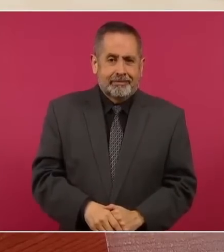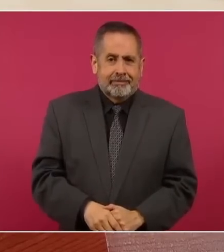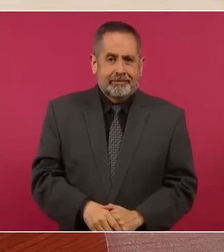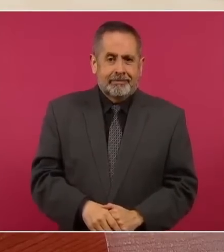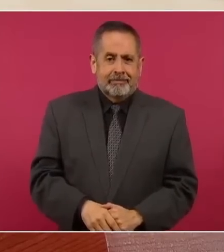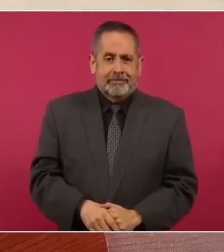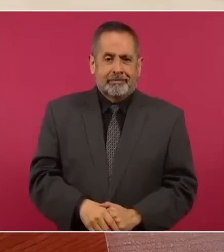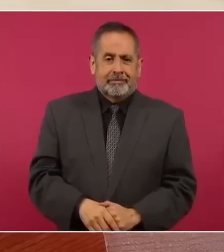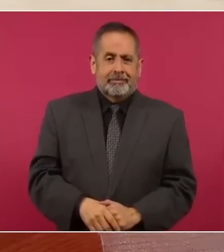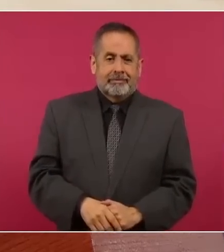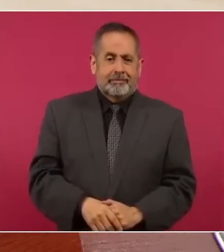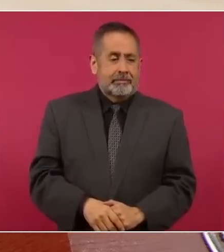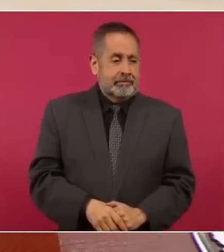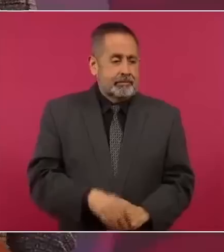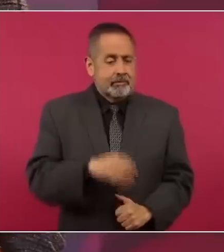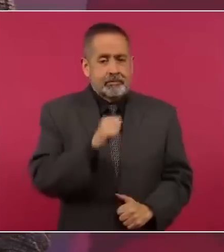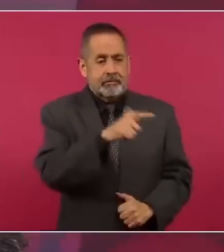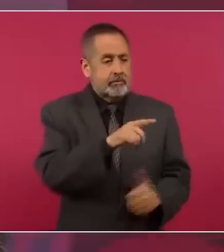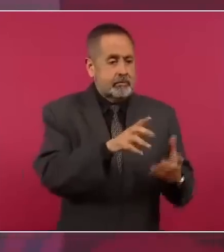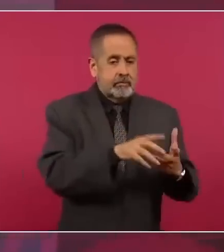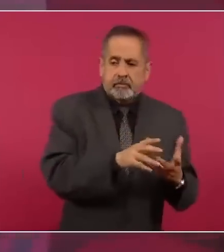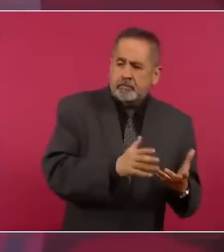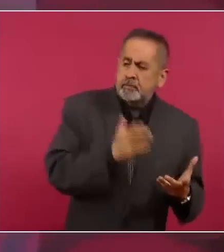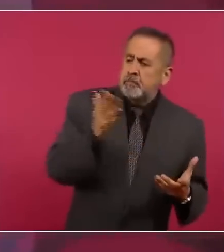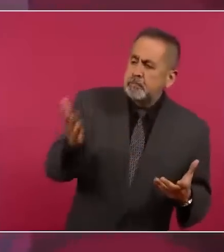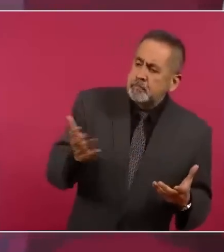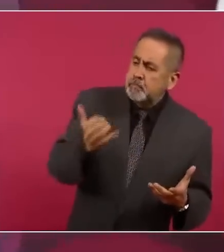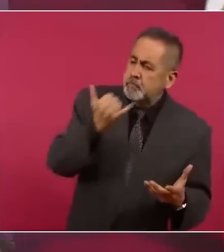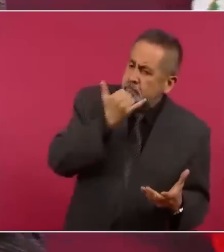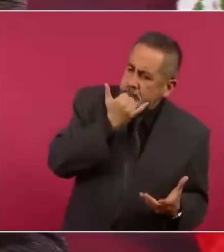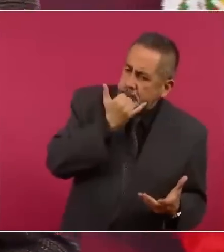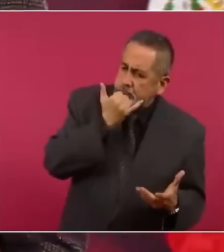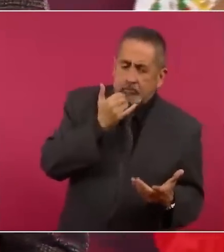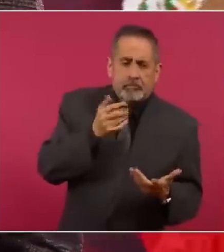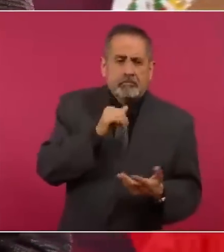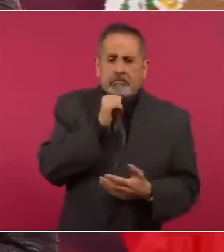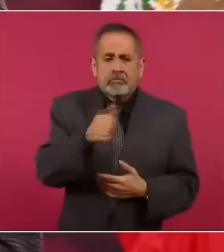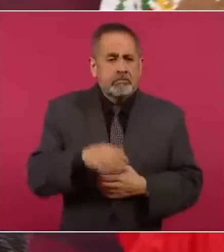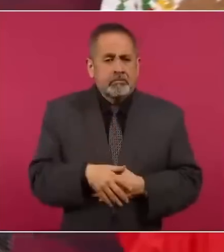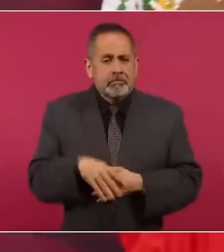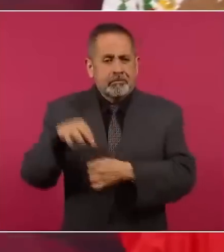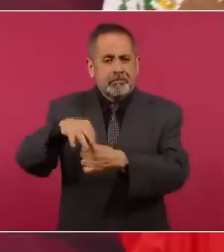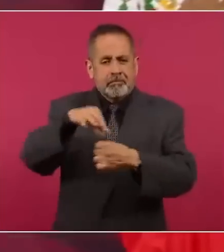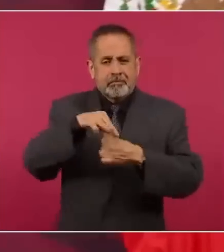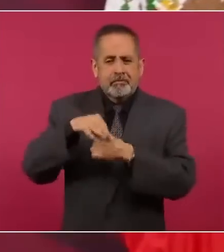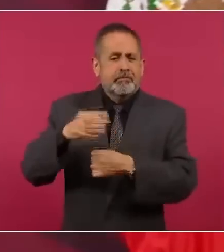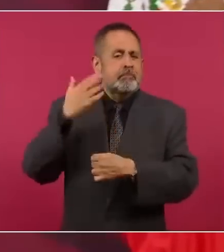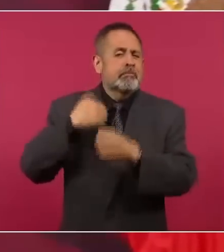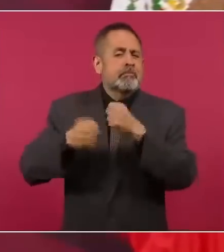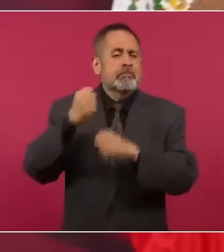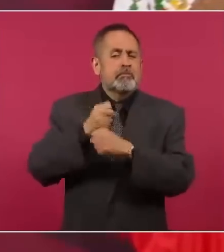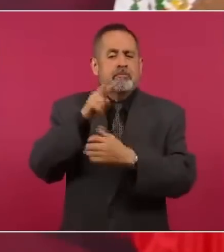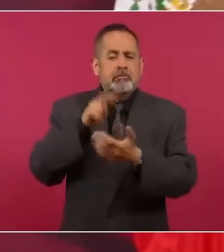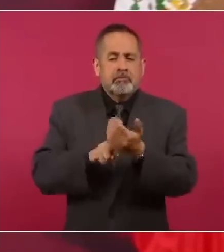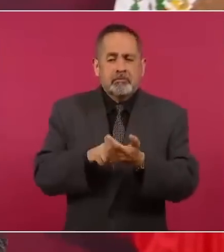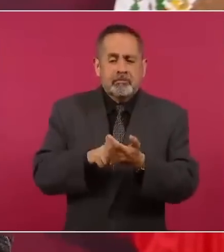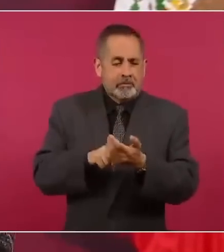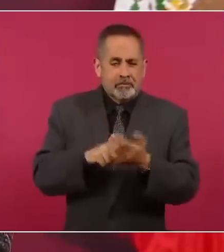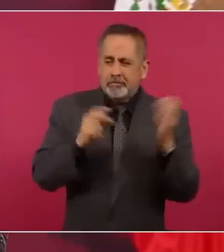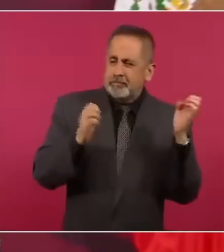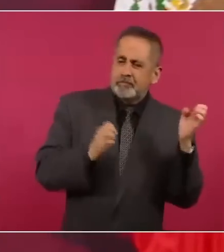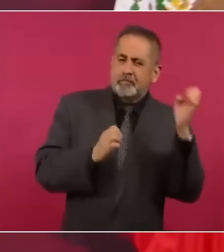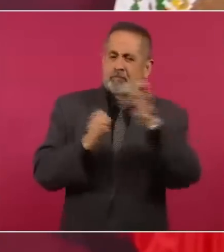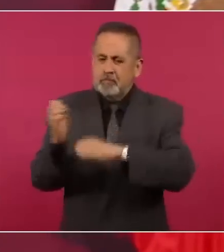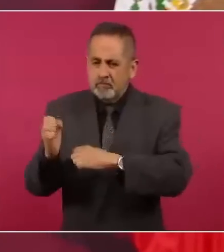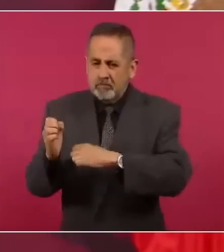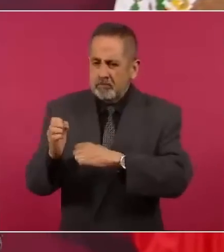Ni siquiera le ofrecieron disculpas a los que votaron por ellos en el 2000 cuando engañaron de que iba